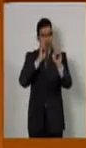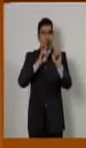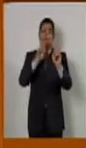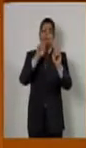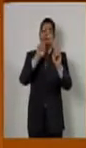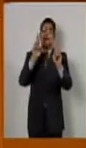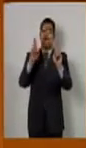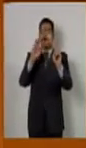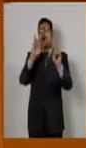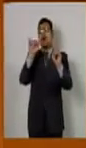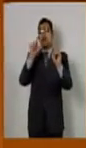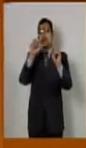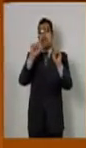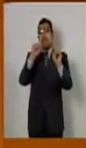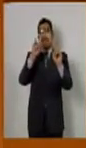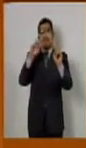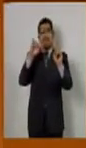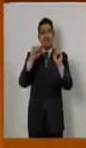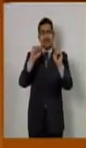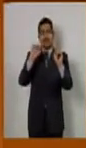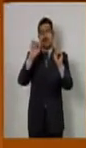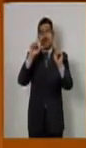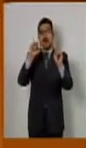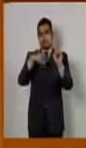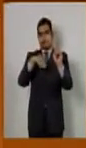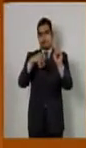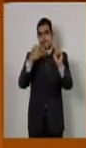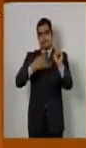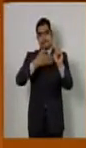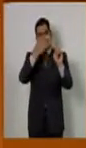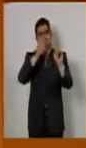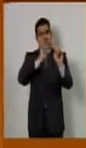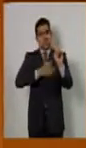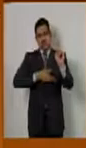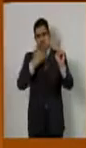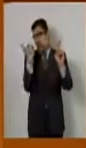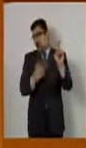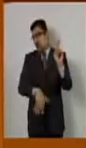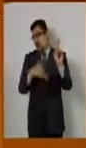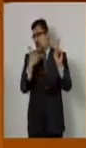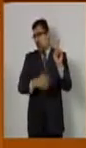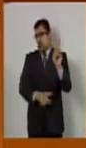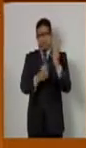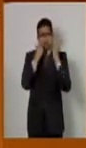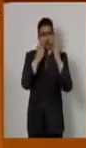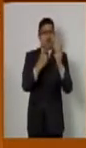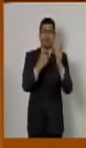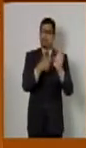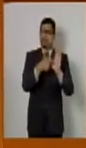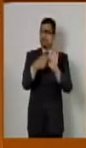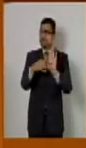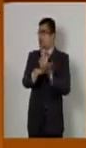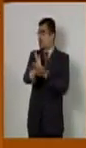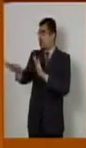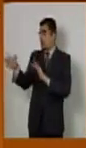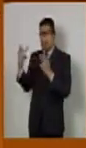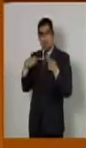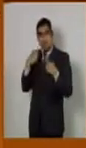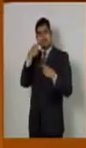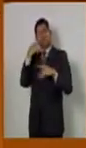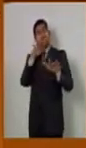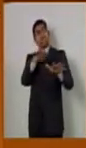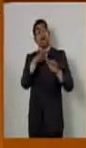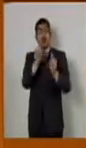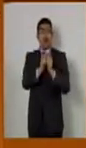Carabias Lilo. Julia Carabias, su nombre es referente inmediato de la investigación